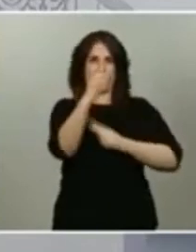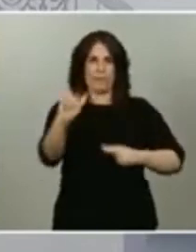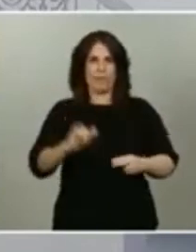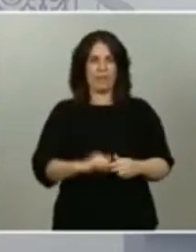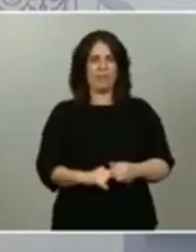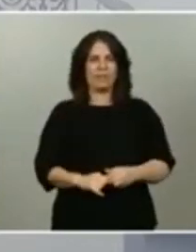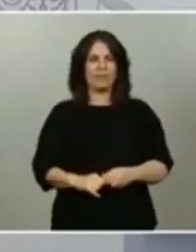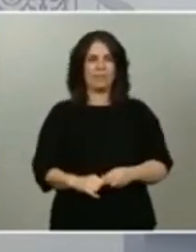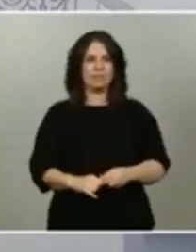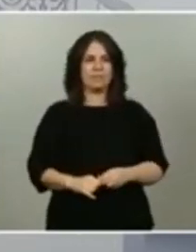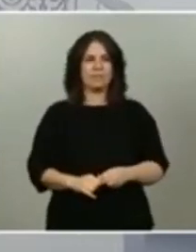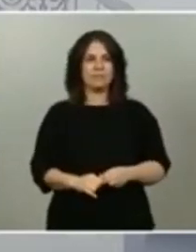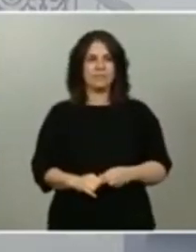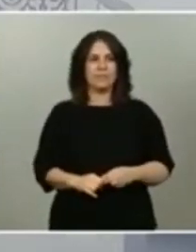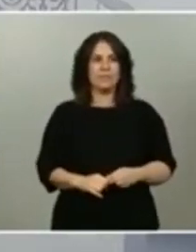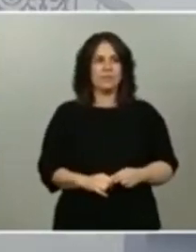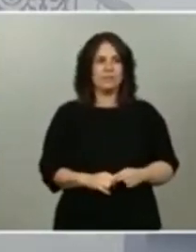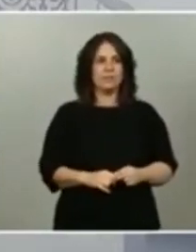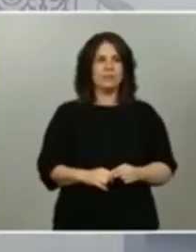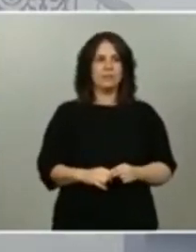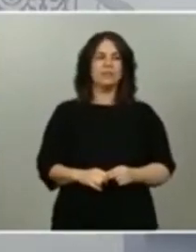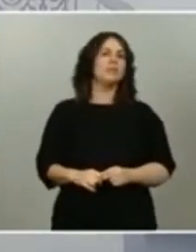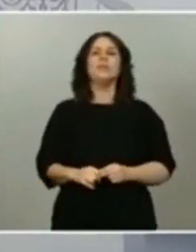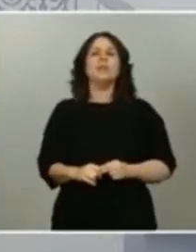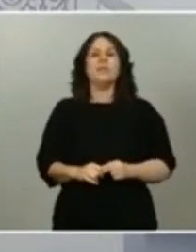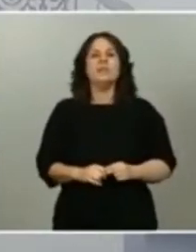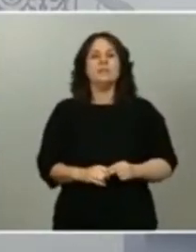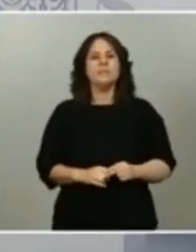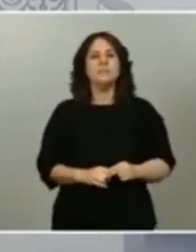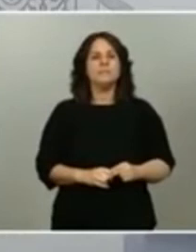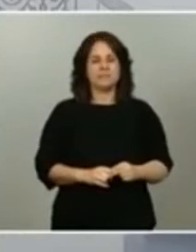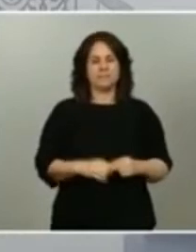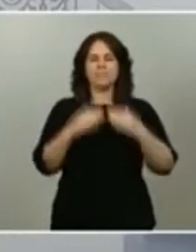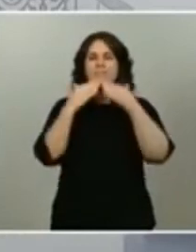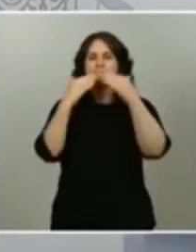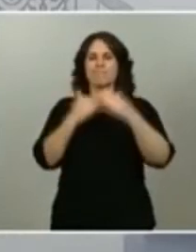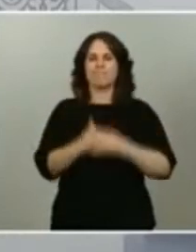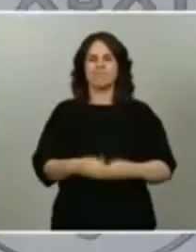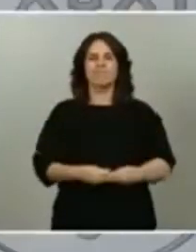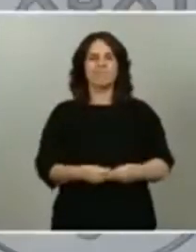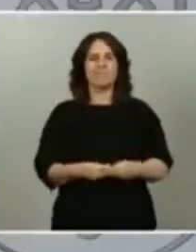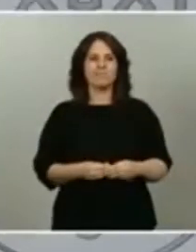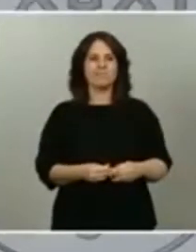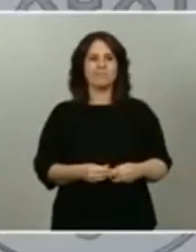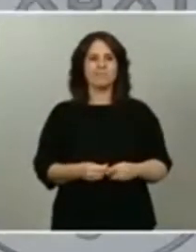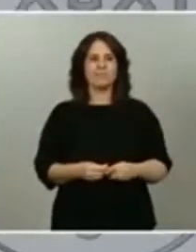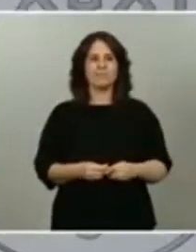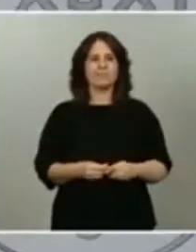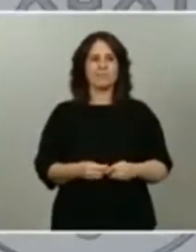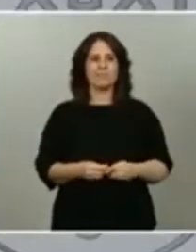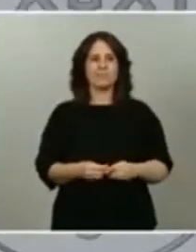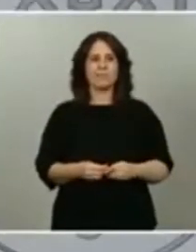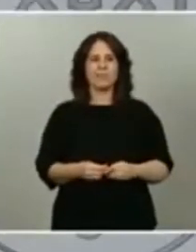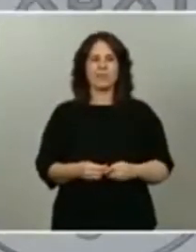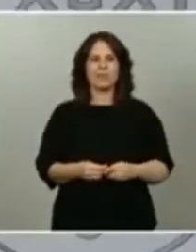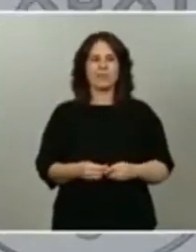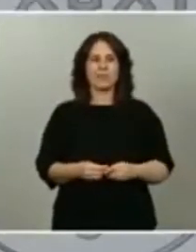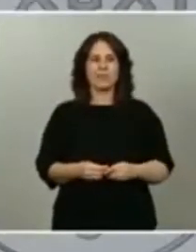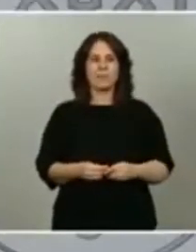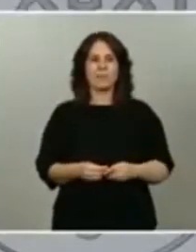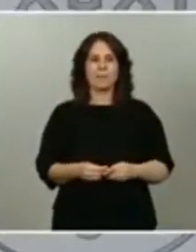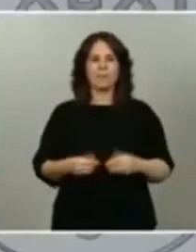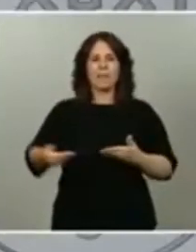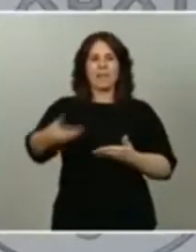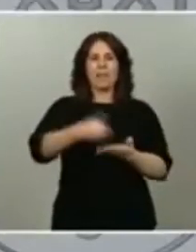si gracias gracias Isma yo diría que la respuesta a la gran parte de las demandas que se han planteado por el sector